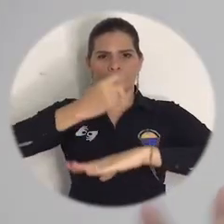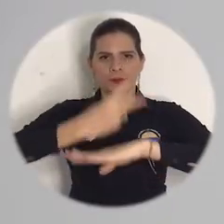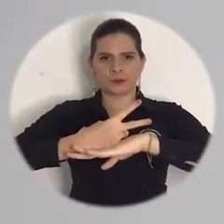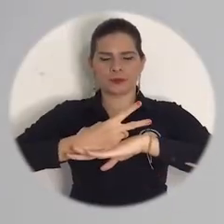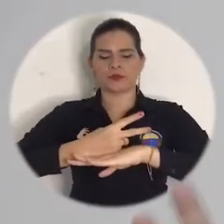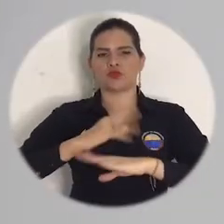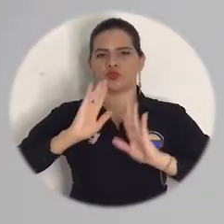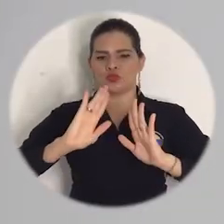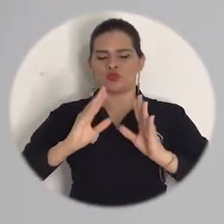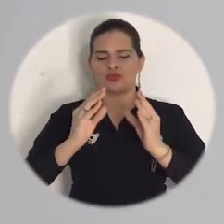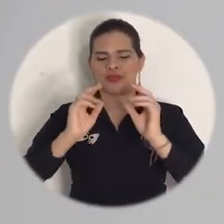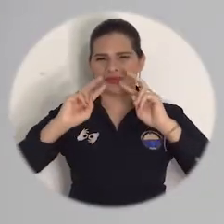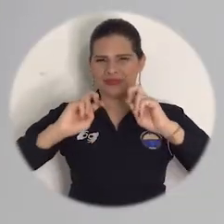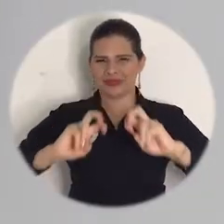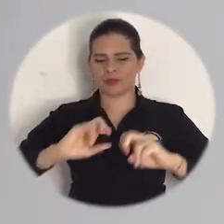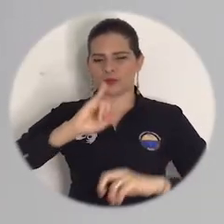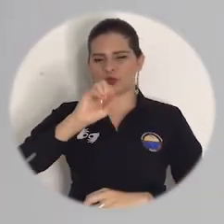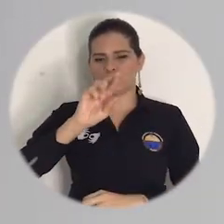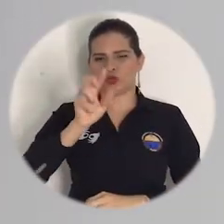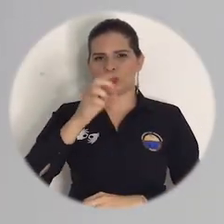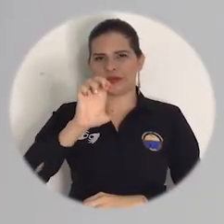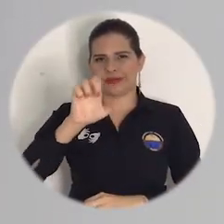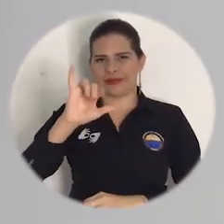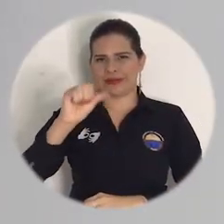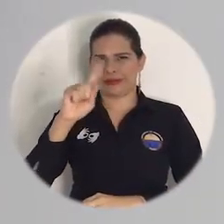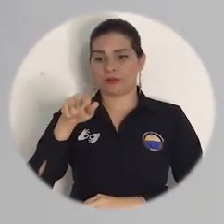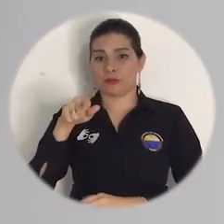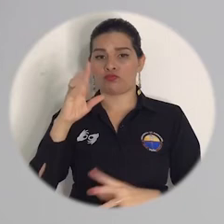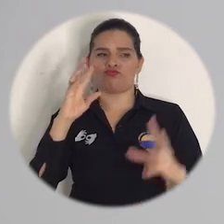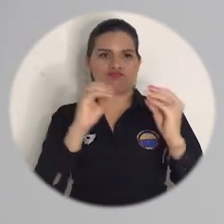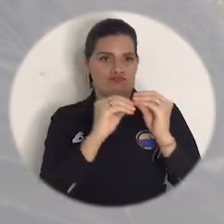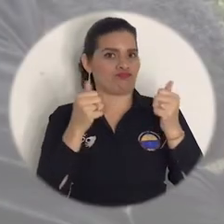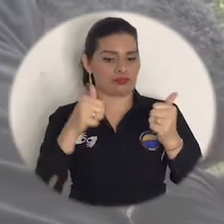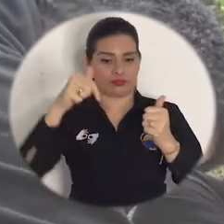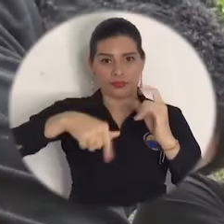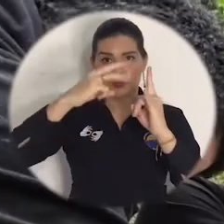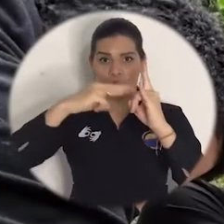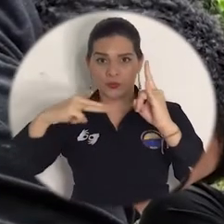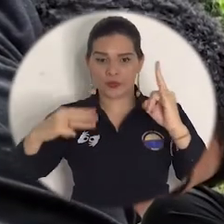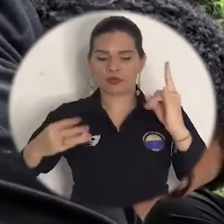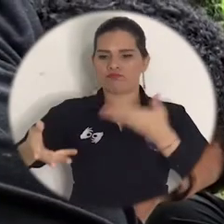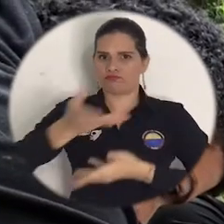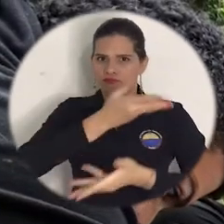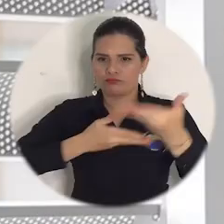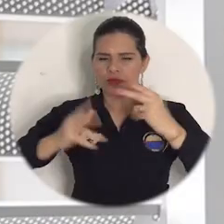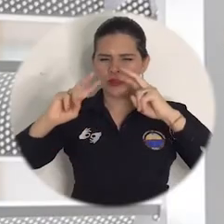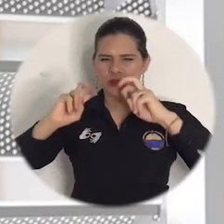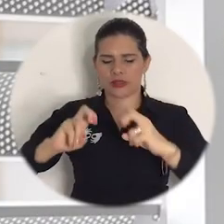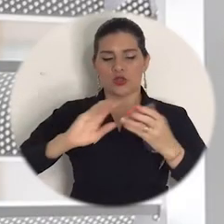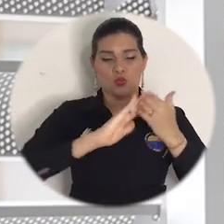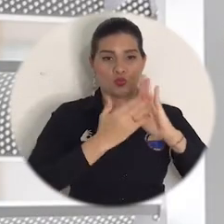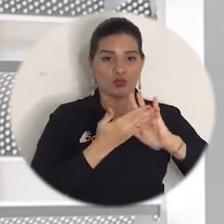planteó la propuesta de trabajar mancomunadamente desde los grupos de investigación de esta Casa de Estudios Superiores con las comunidades indígenas.